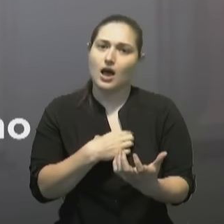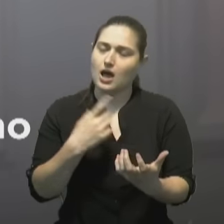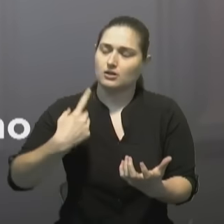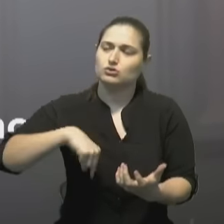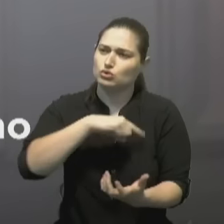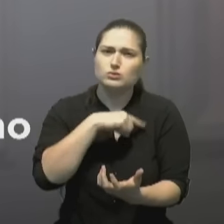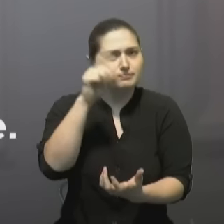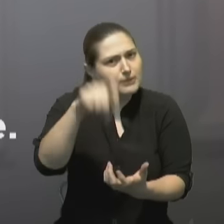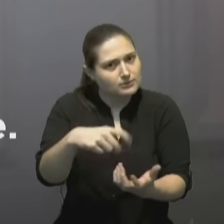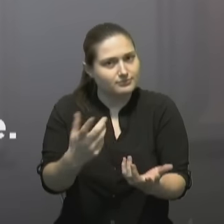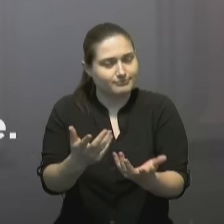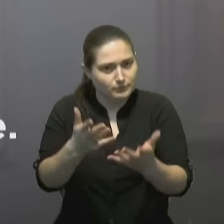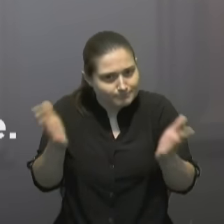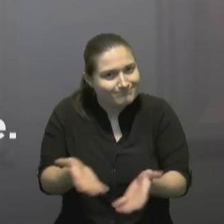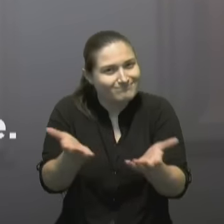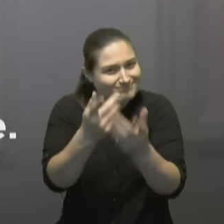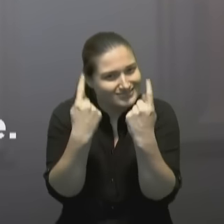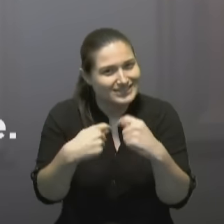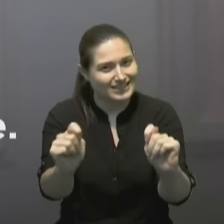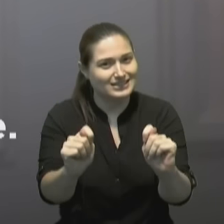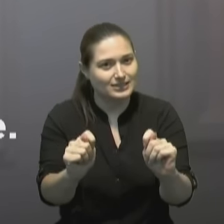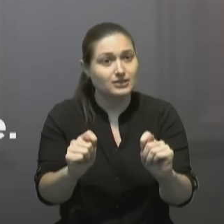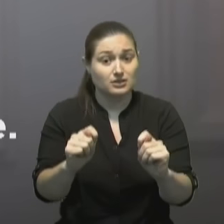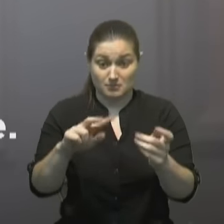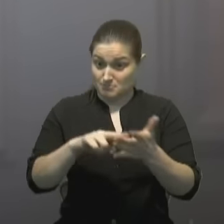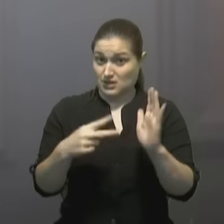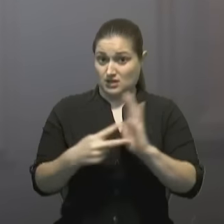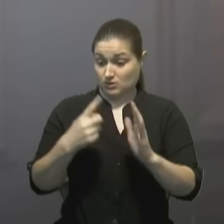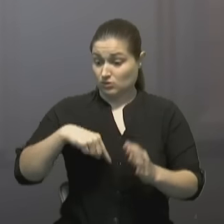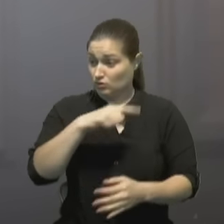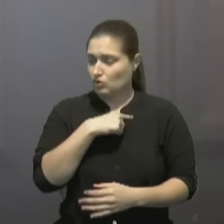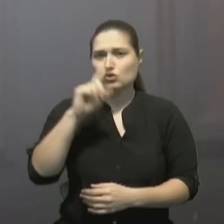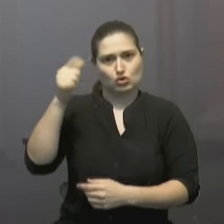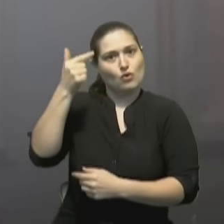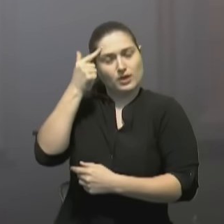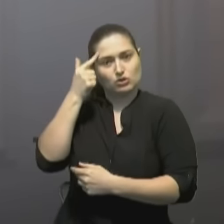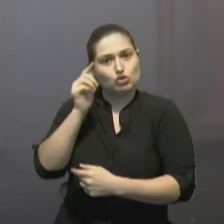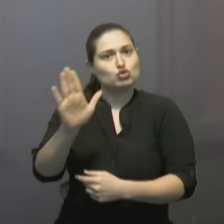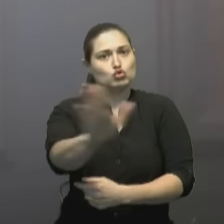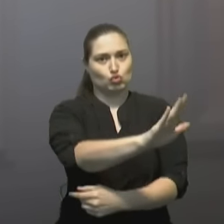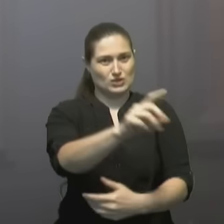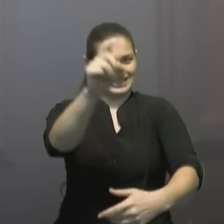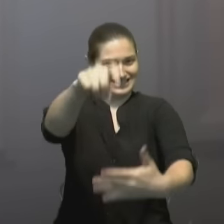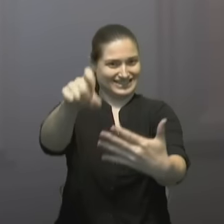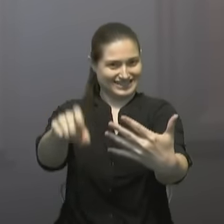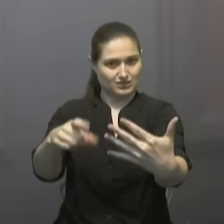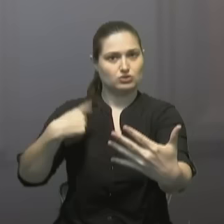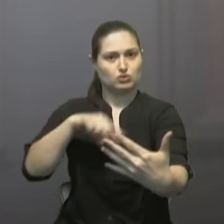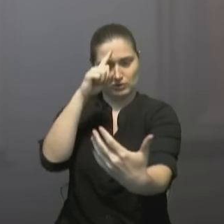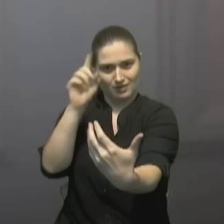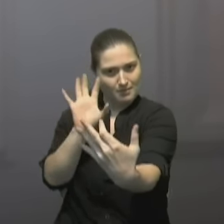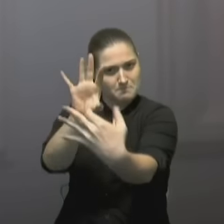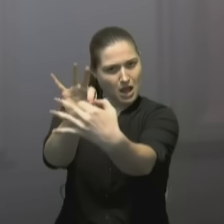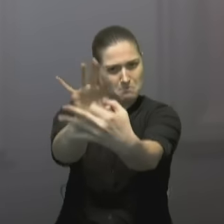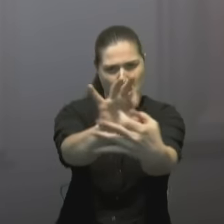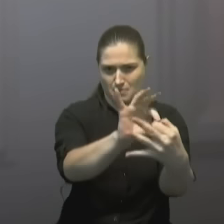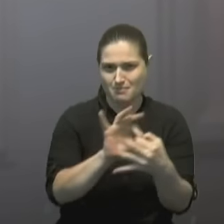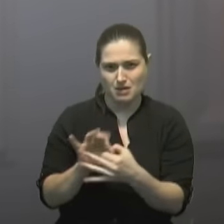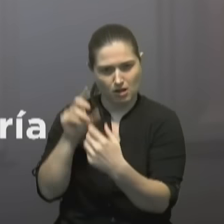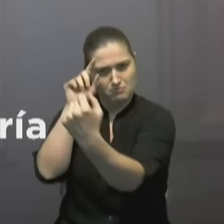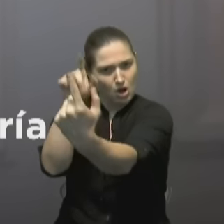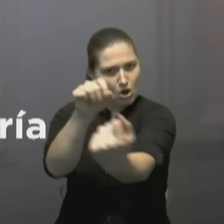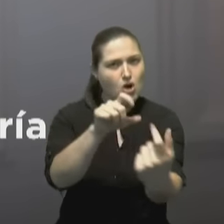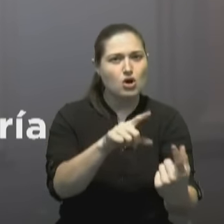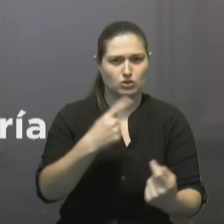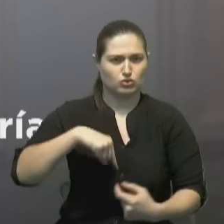confirmo que el gobierno está conectado con la realidad de su gente. Actuamos con responsabilidad y, sobre todo, con sensibilidad